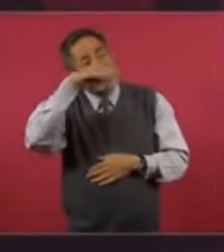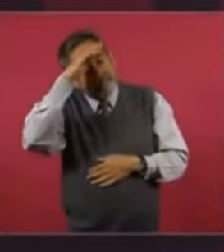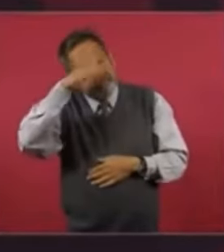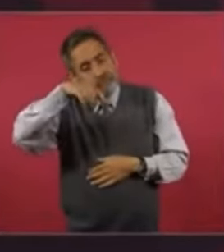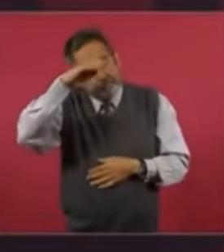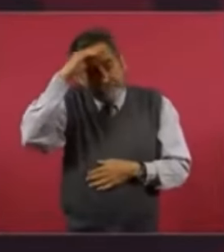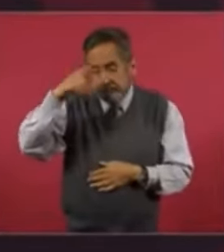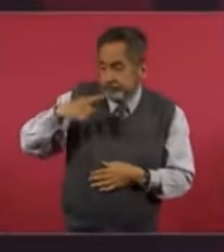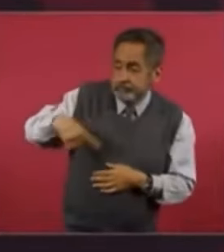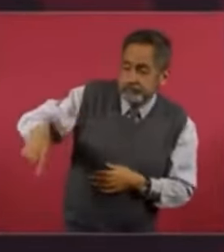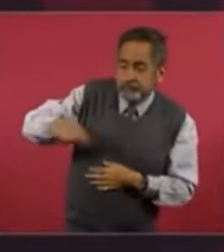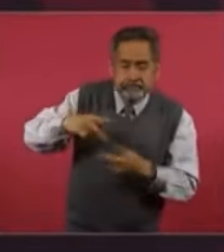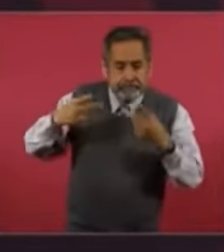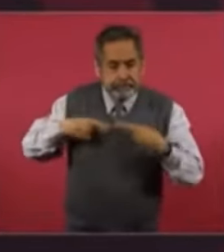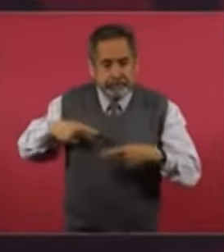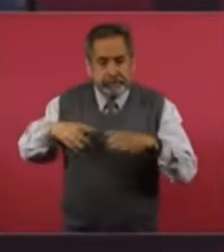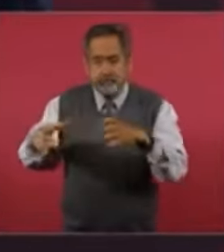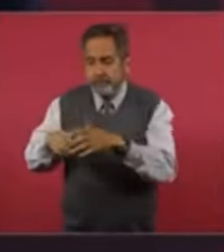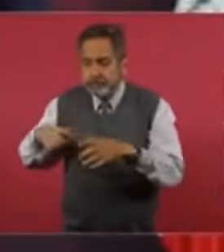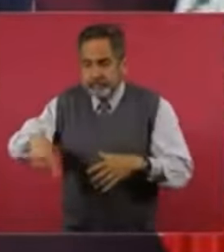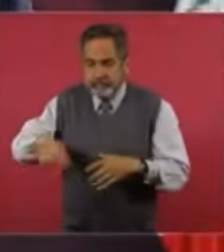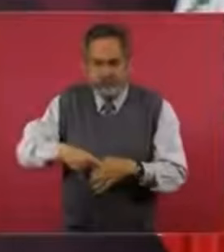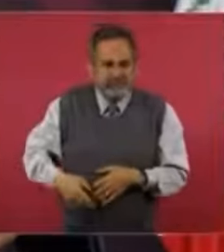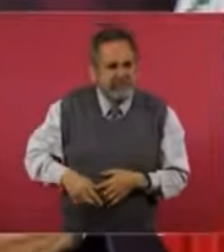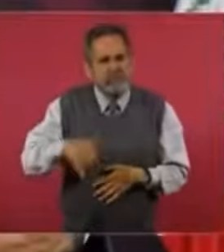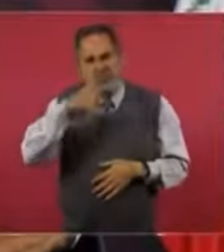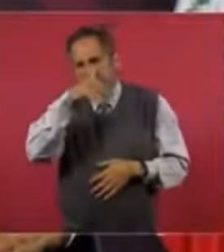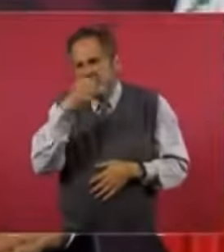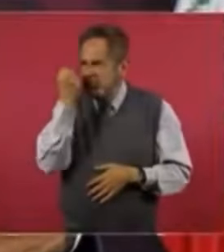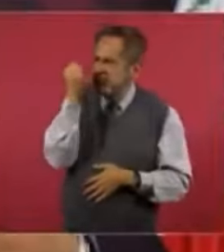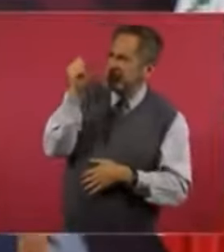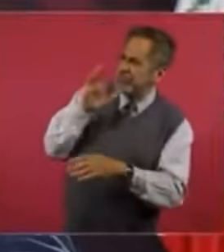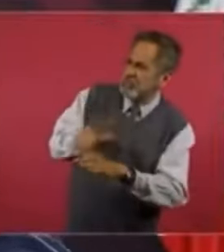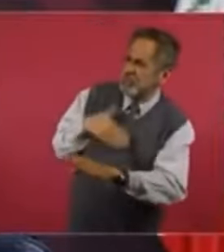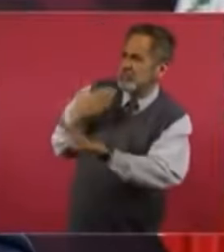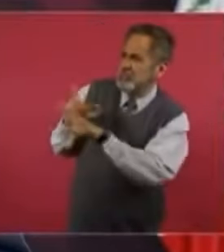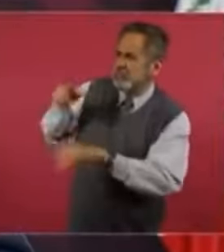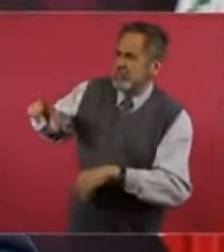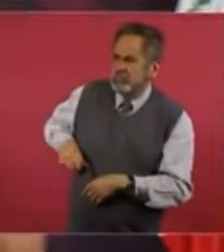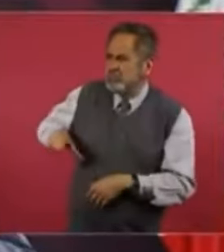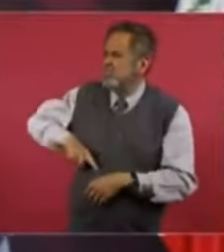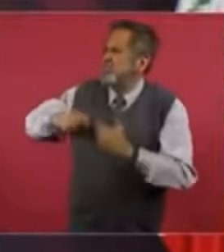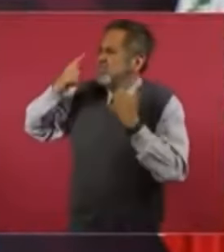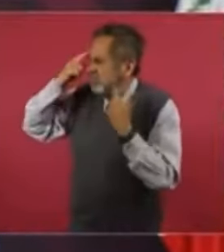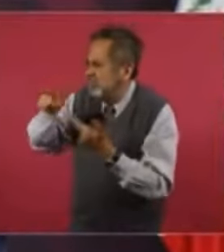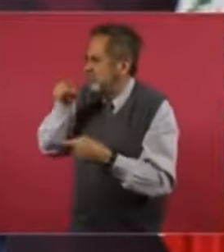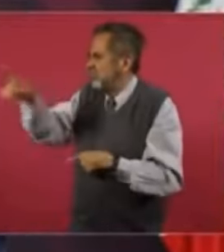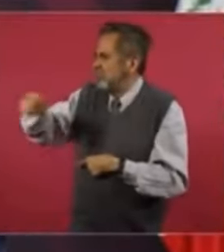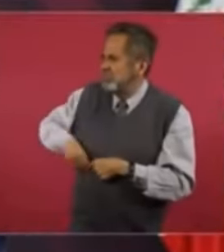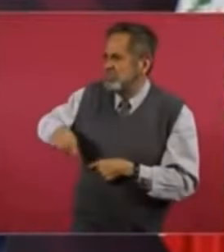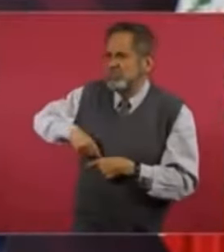va a rebelarse en contra de su gobierno.